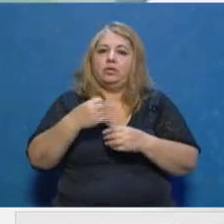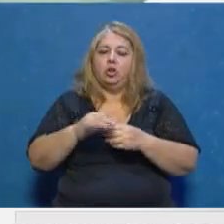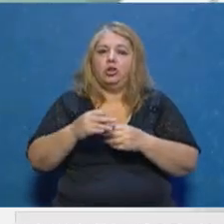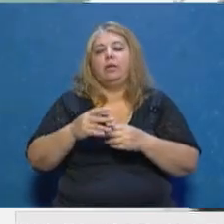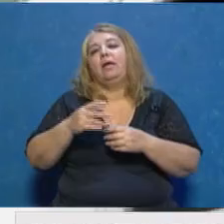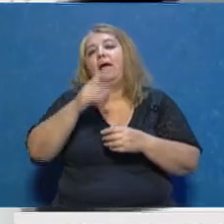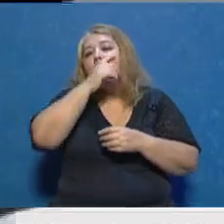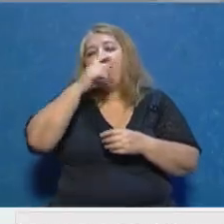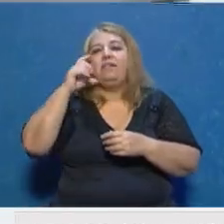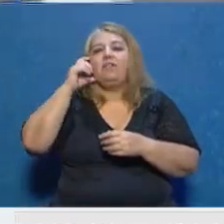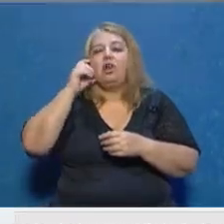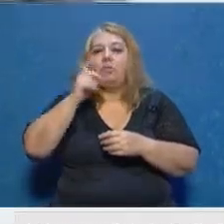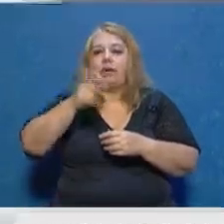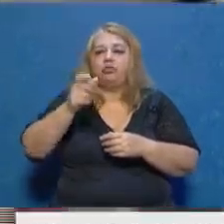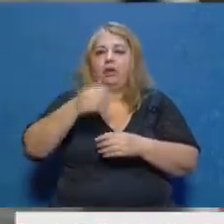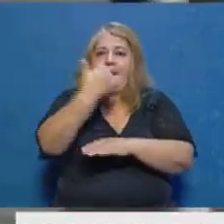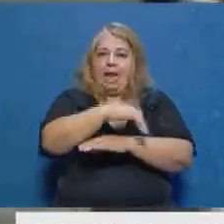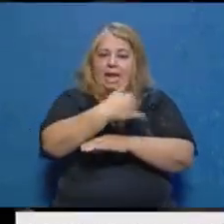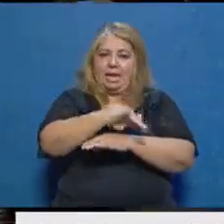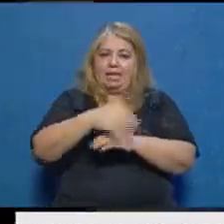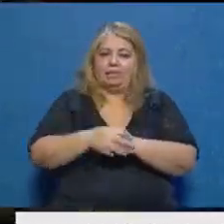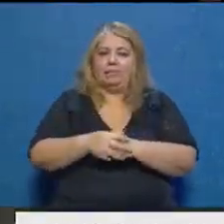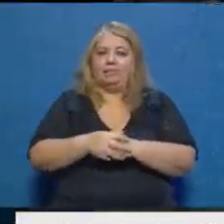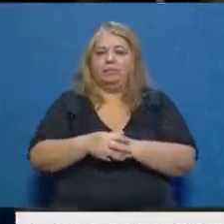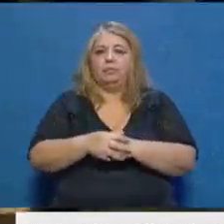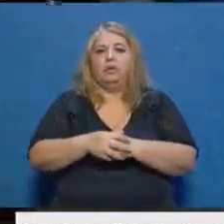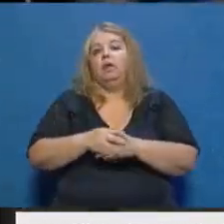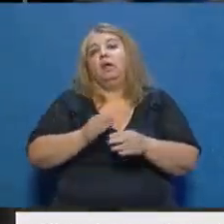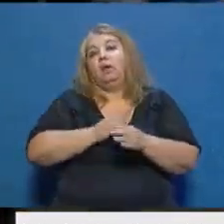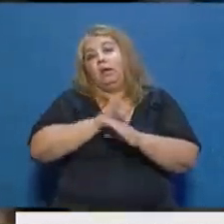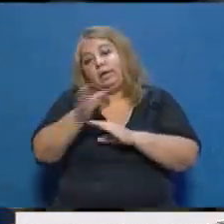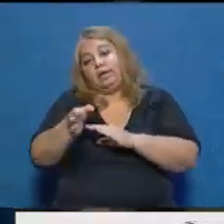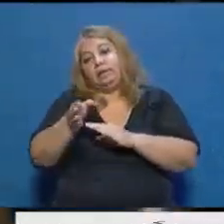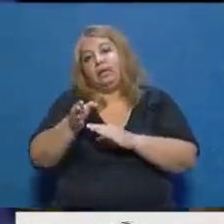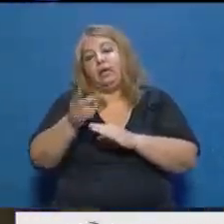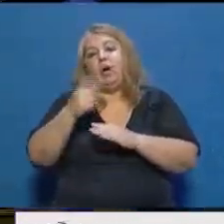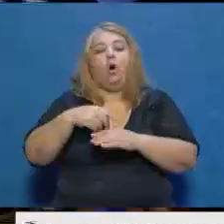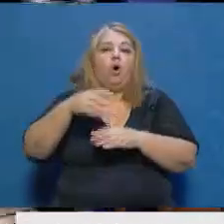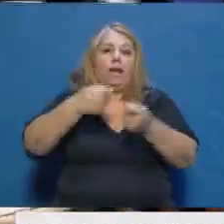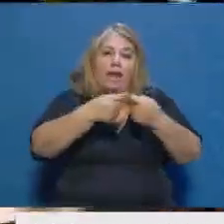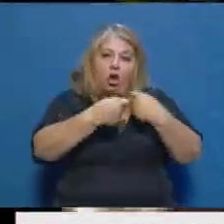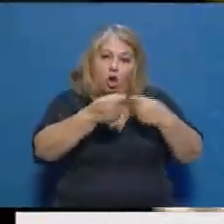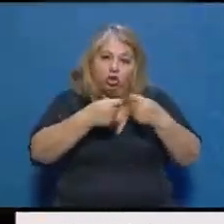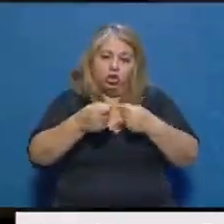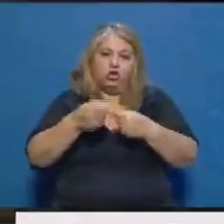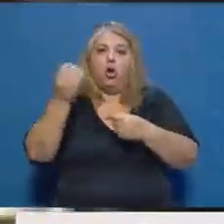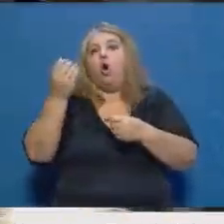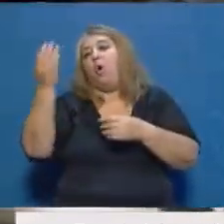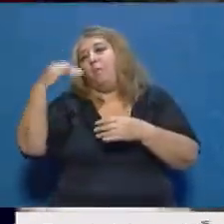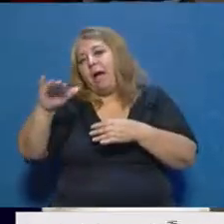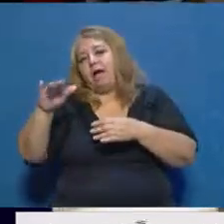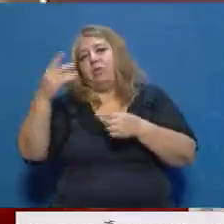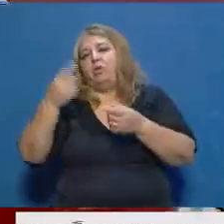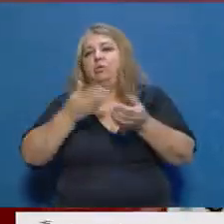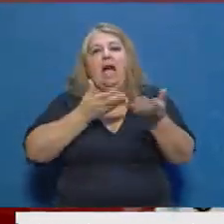obligatorio para quien circule en la vía pública, ingrese o permanezca en los cales comerciales o dependencias de atención